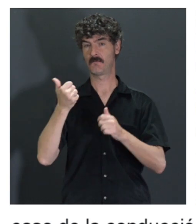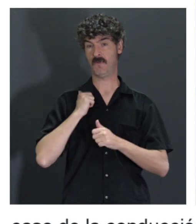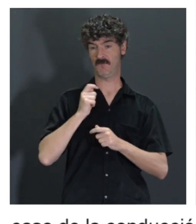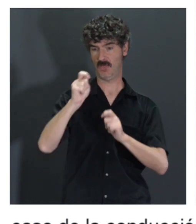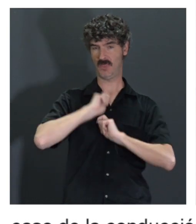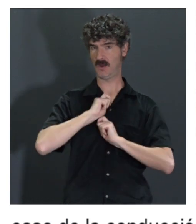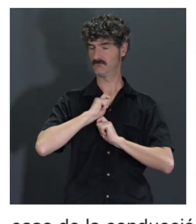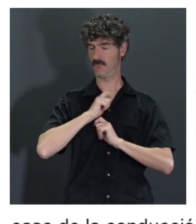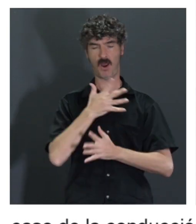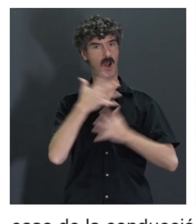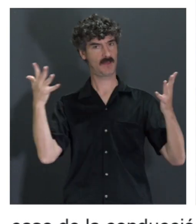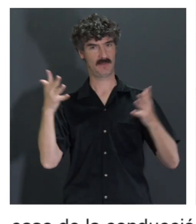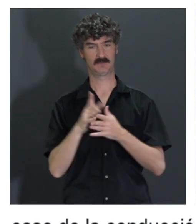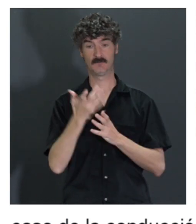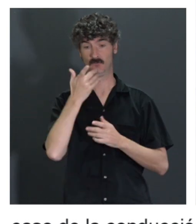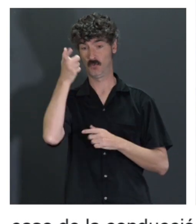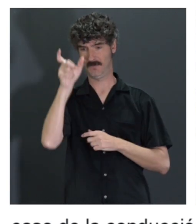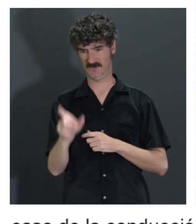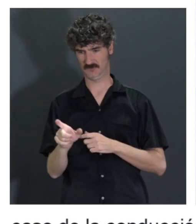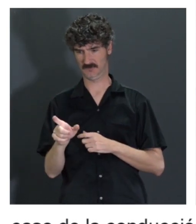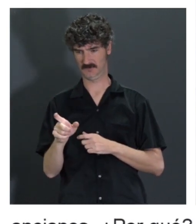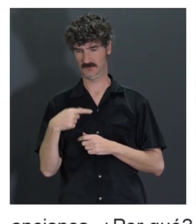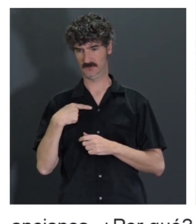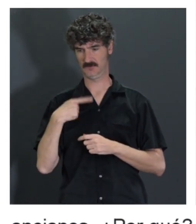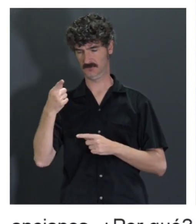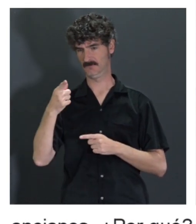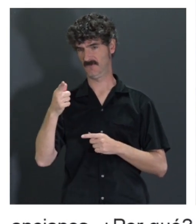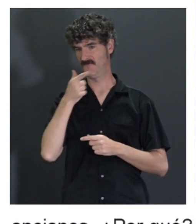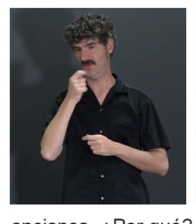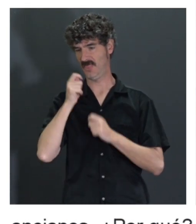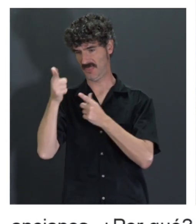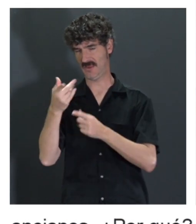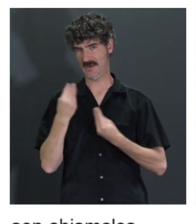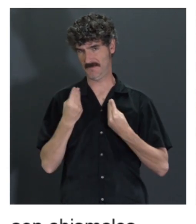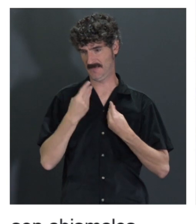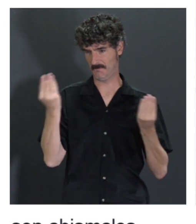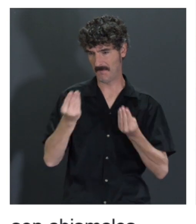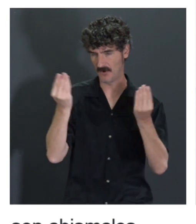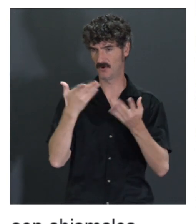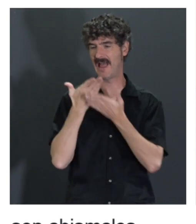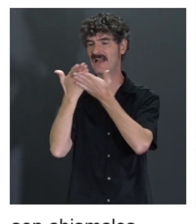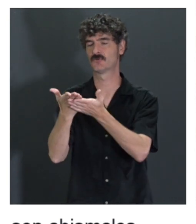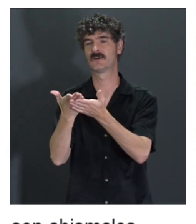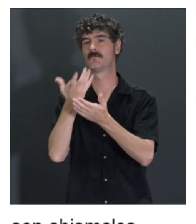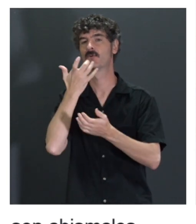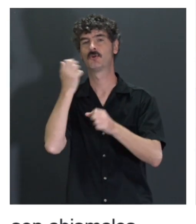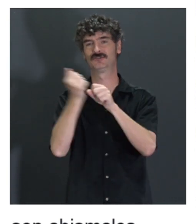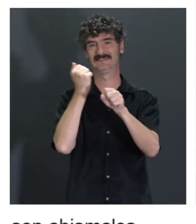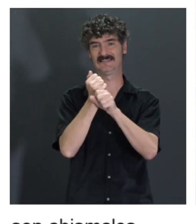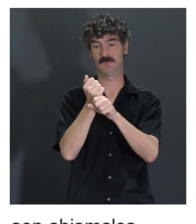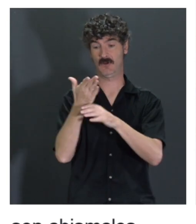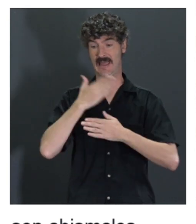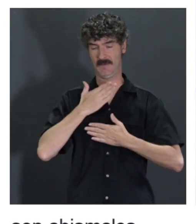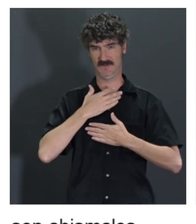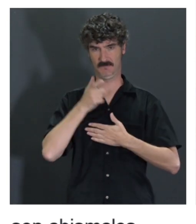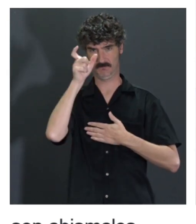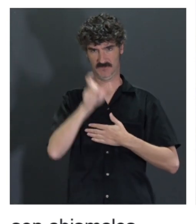Entonces, no es lo mismo que a una persona le diga oye, te voy a facilitar la vida, te voy a ayudar a ir al trabajo, que me lo diga a mí,